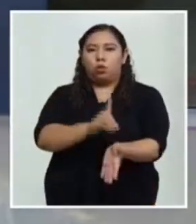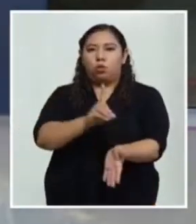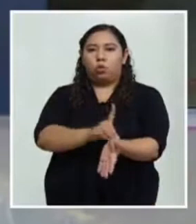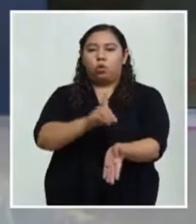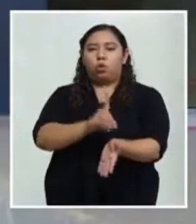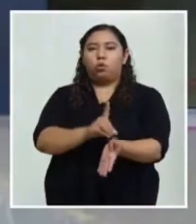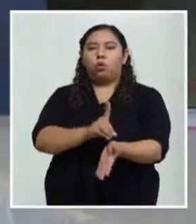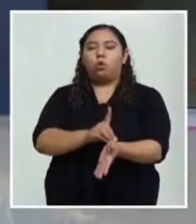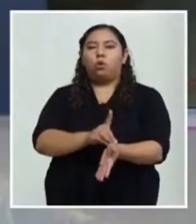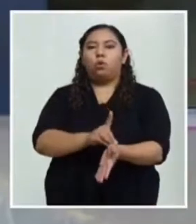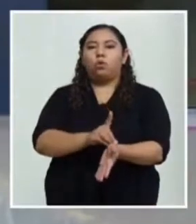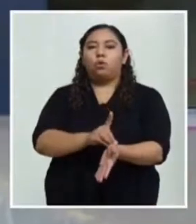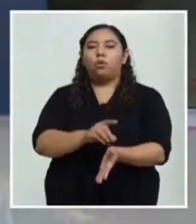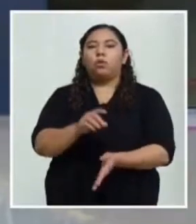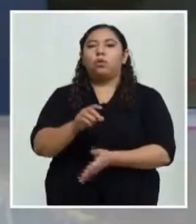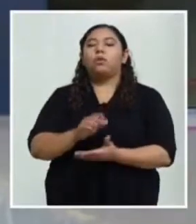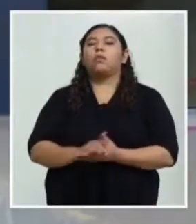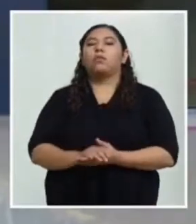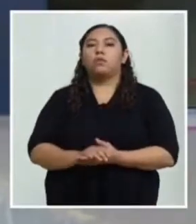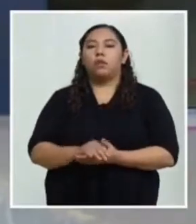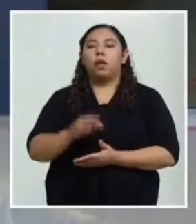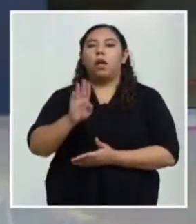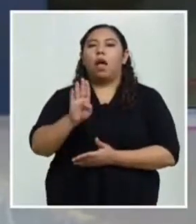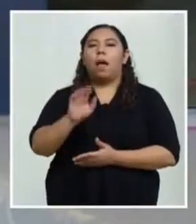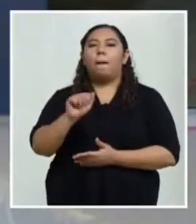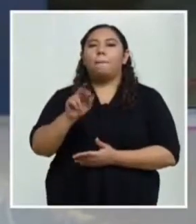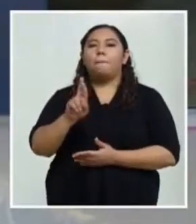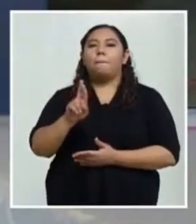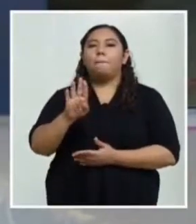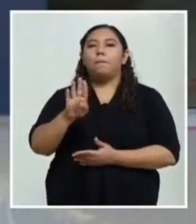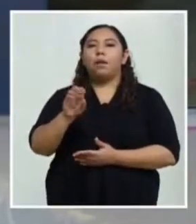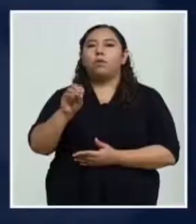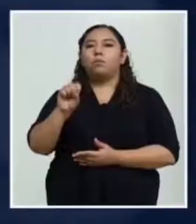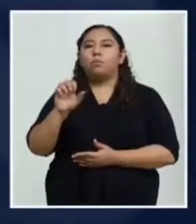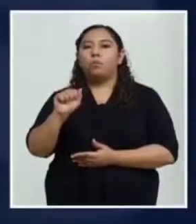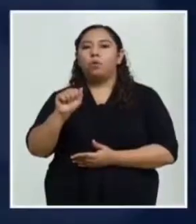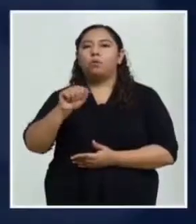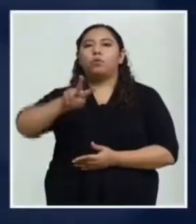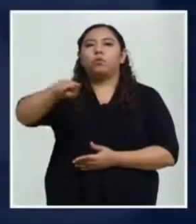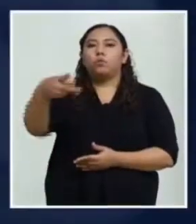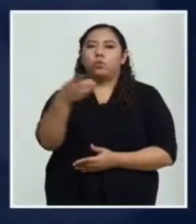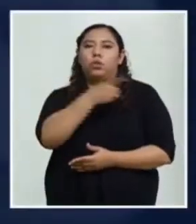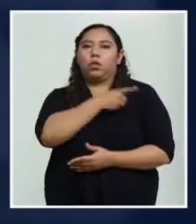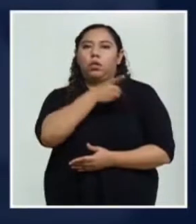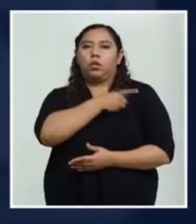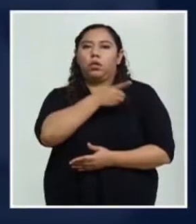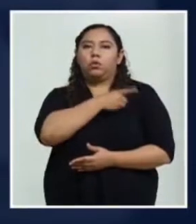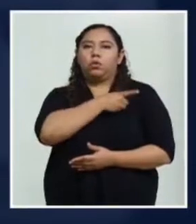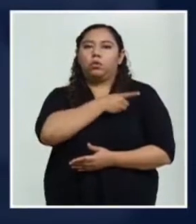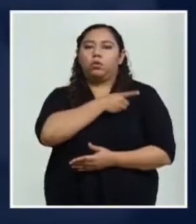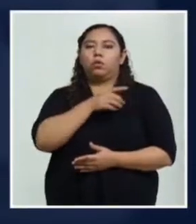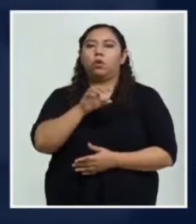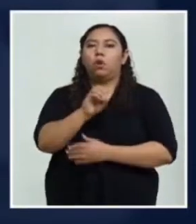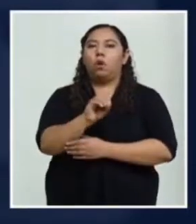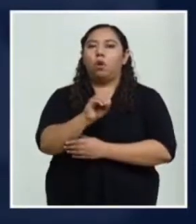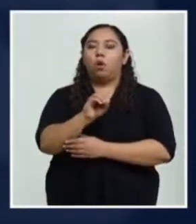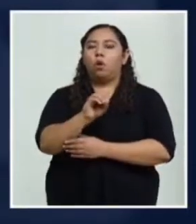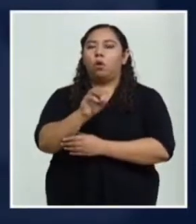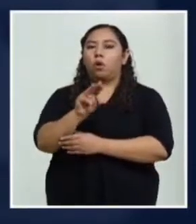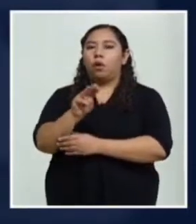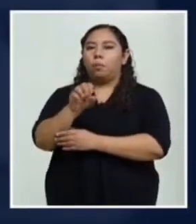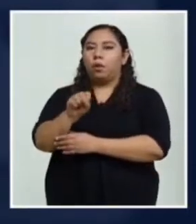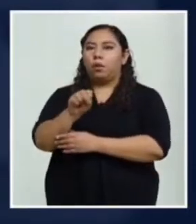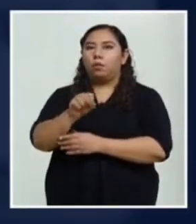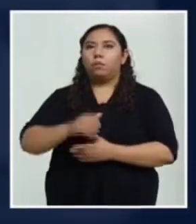subdirector de la Organización Panamericana de la Salud. Muy bien, ministra. En efecto, vamos a comenzar entonces con el